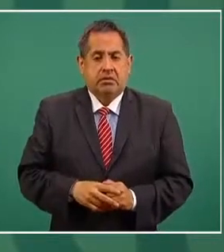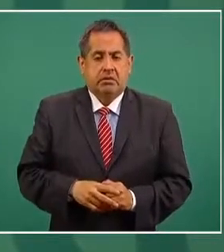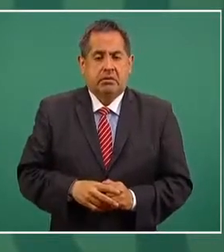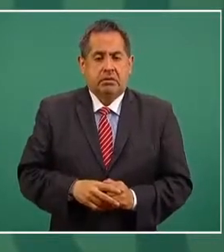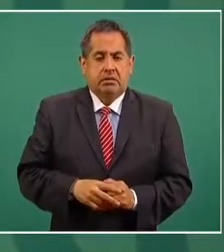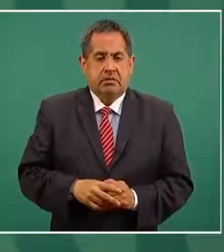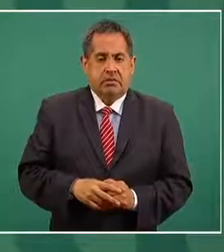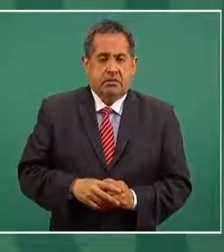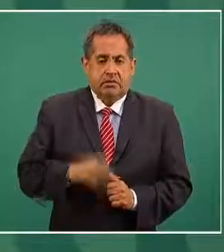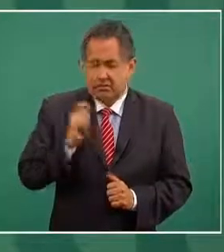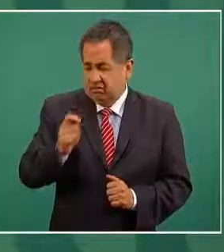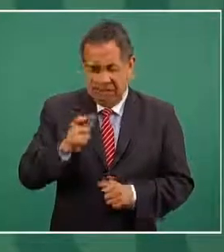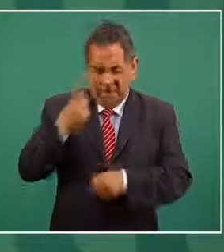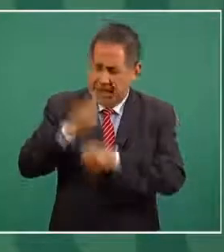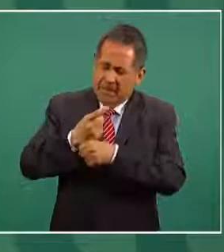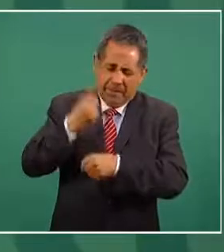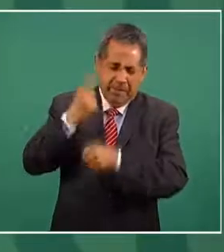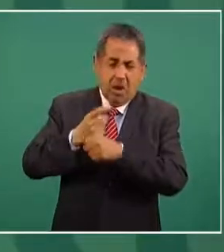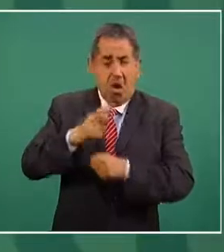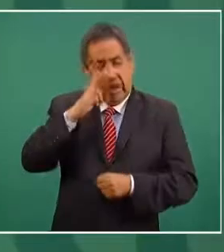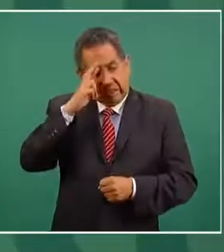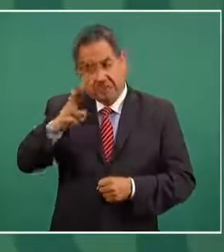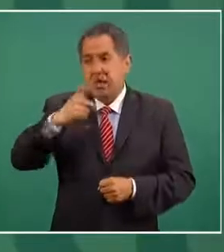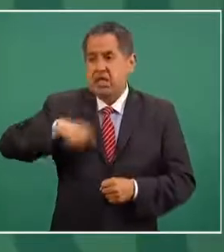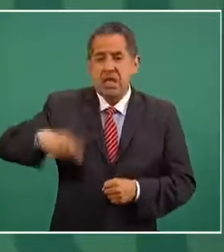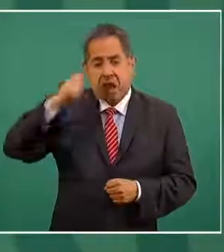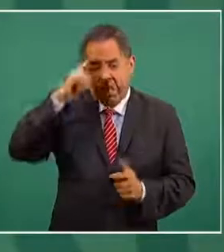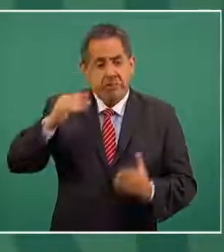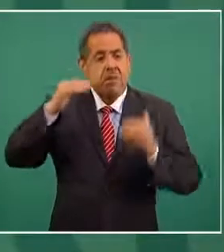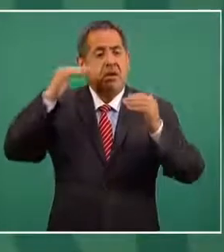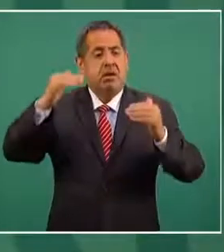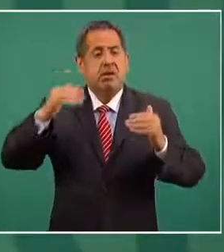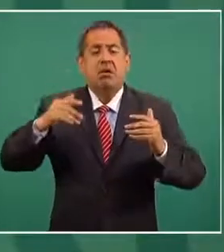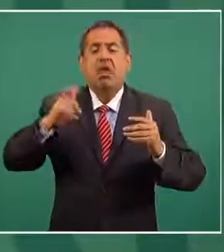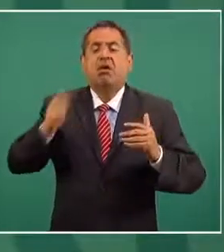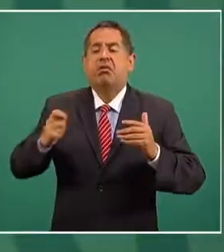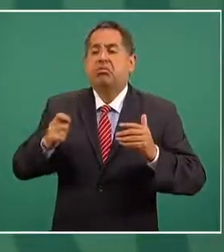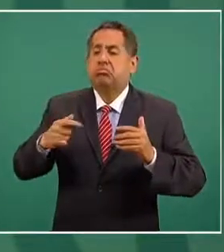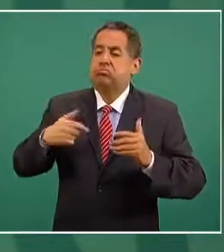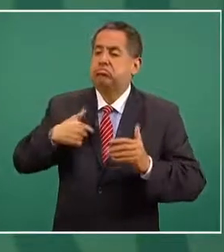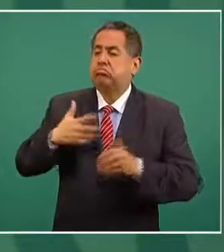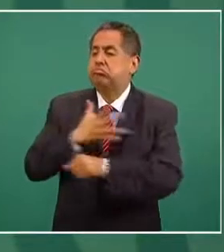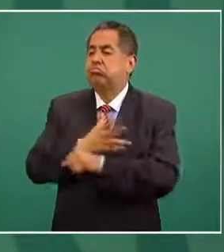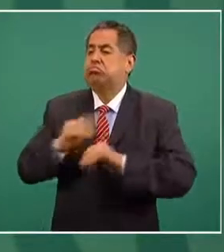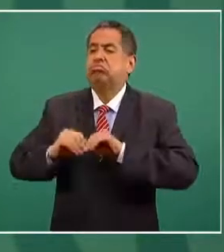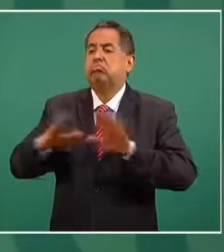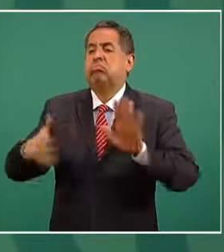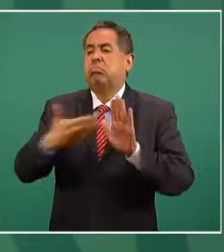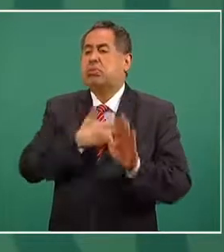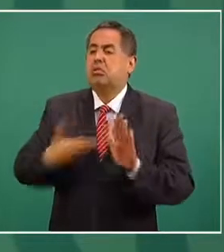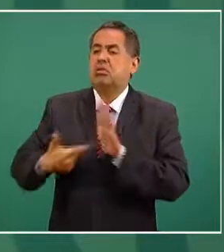por encima de todo la autoridad moral del presidente